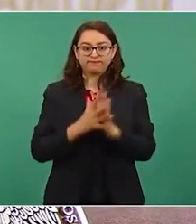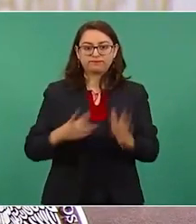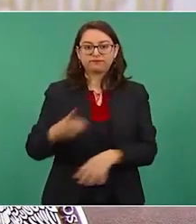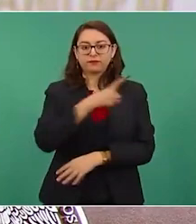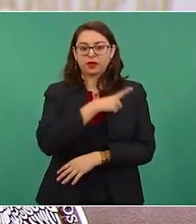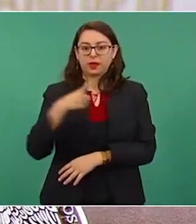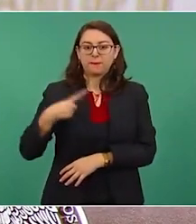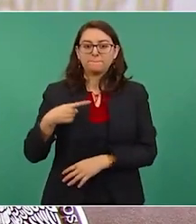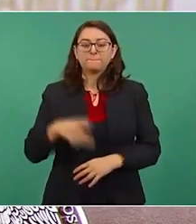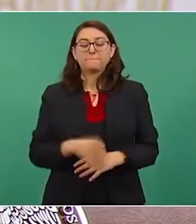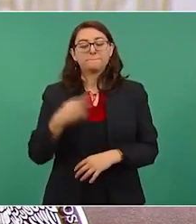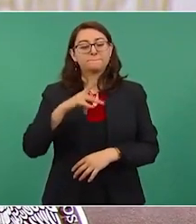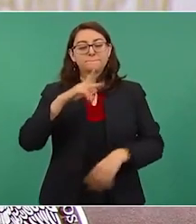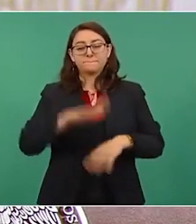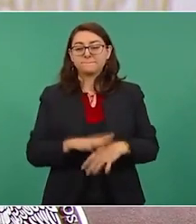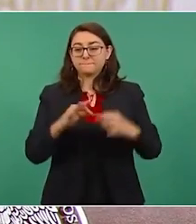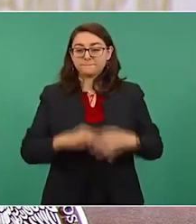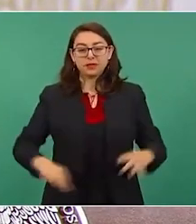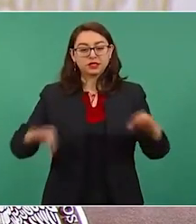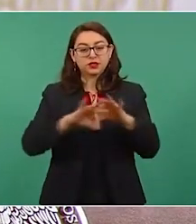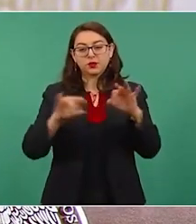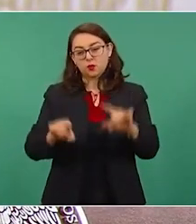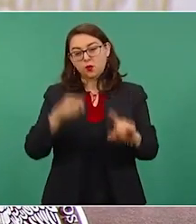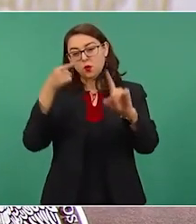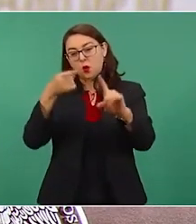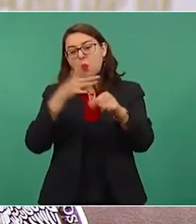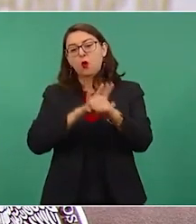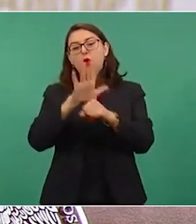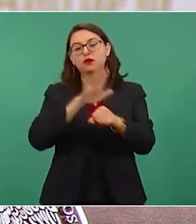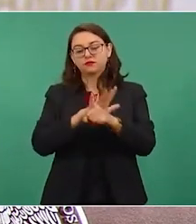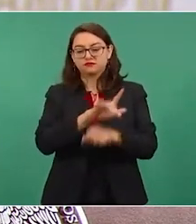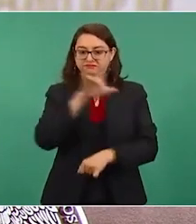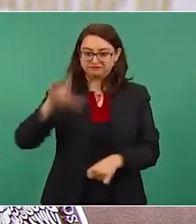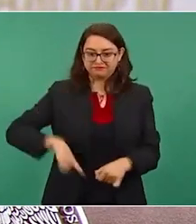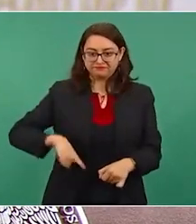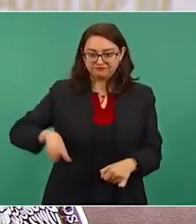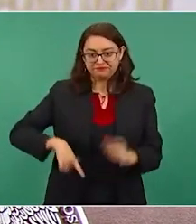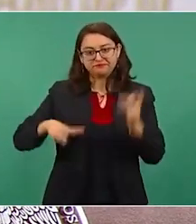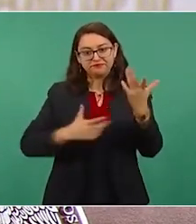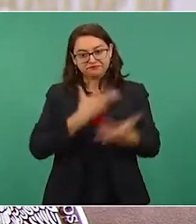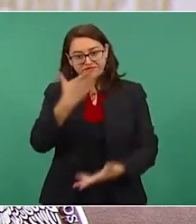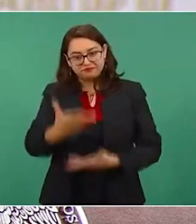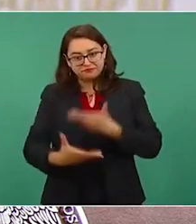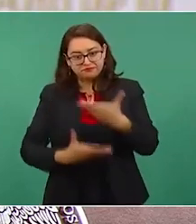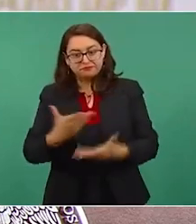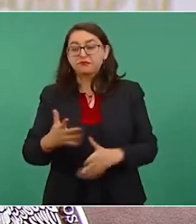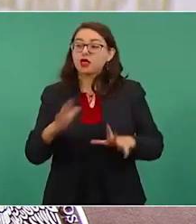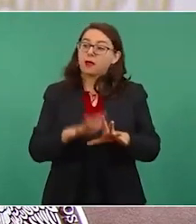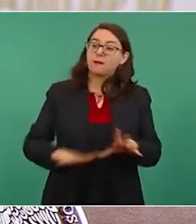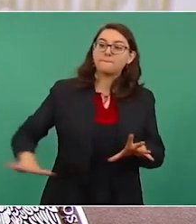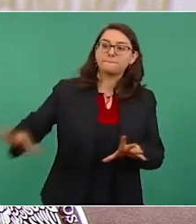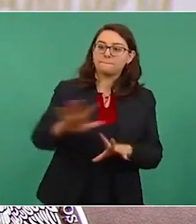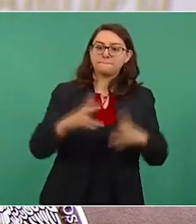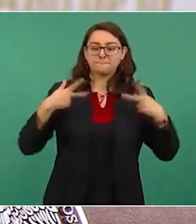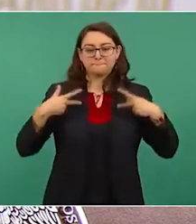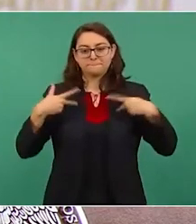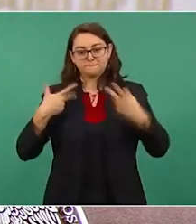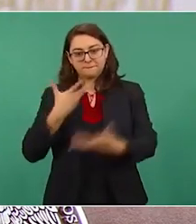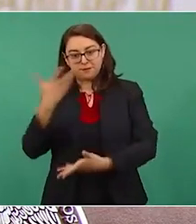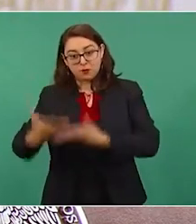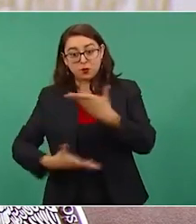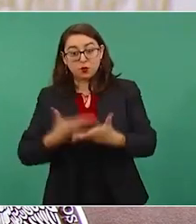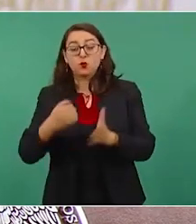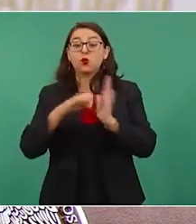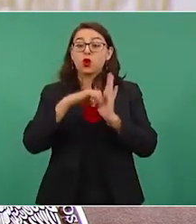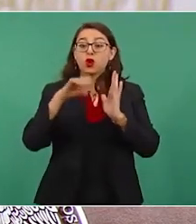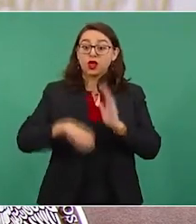aquellos que tienen como cometido principal el servicio público, el servicio a la sociedad, como son los medios de